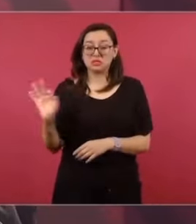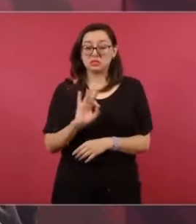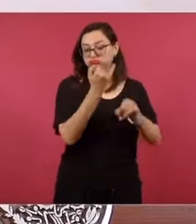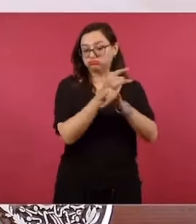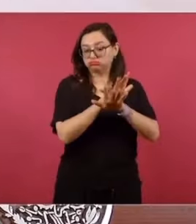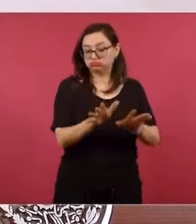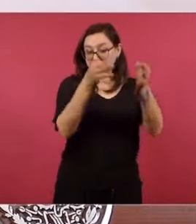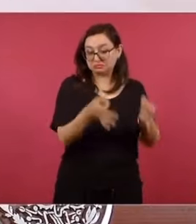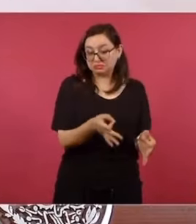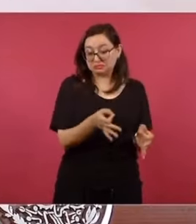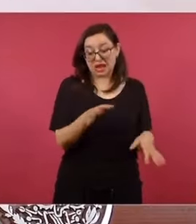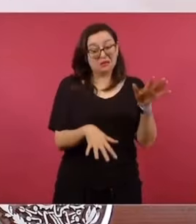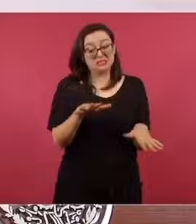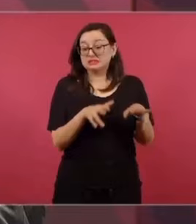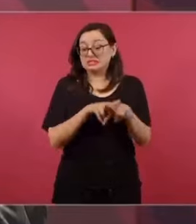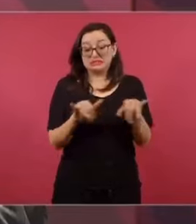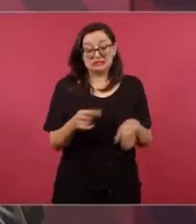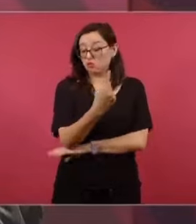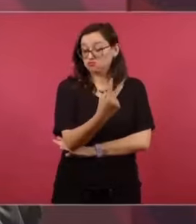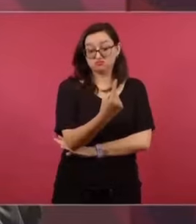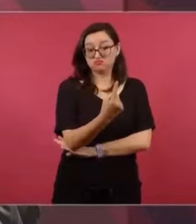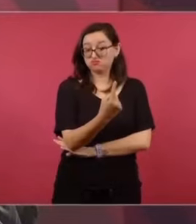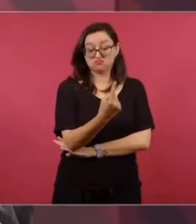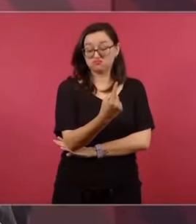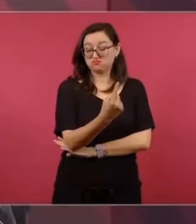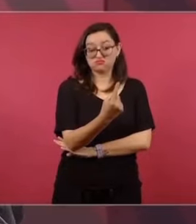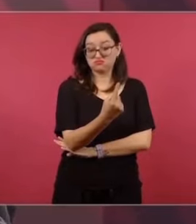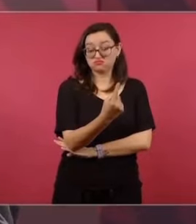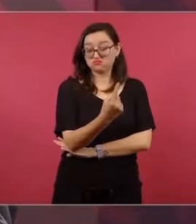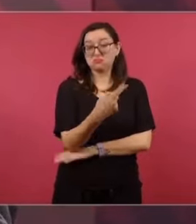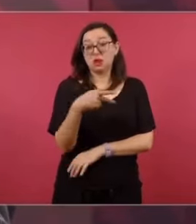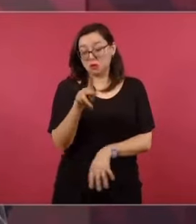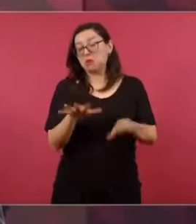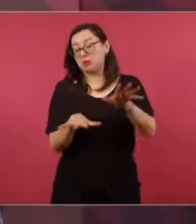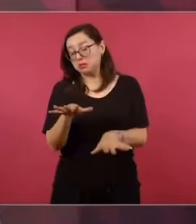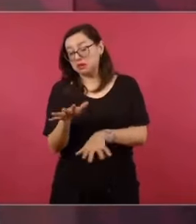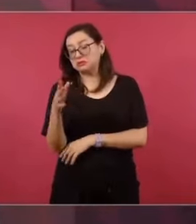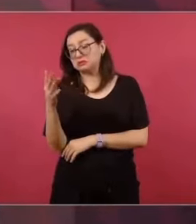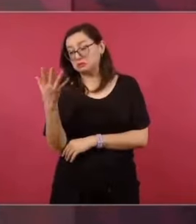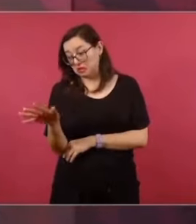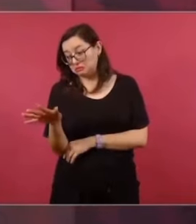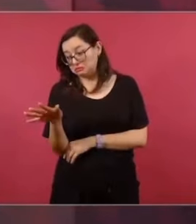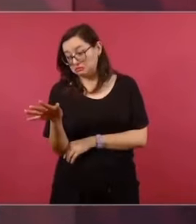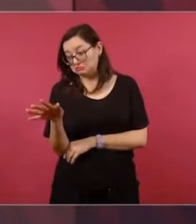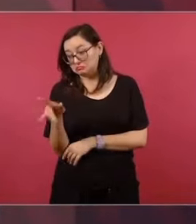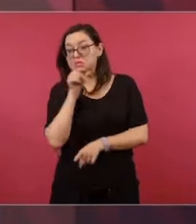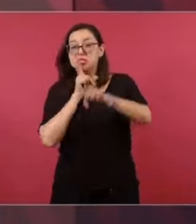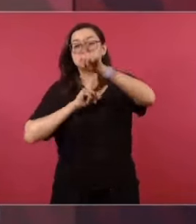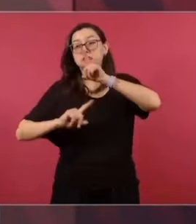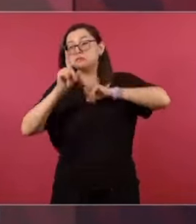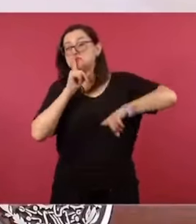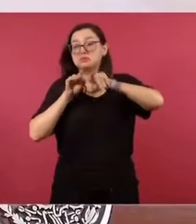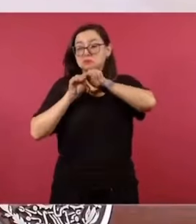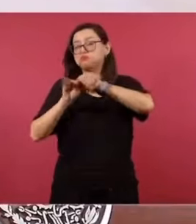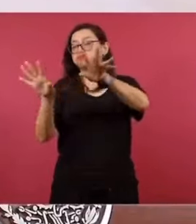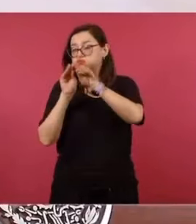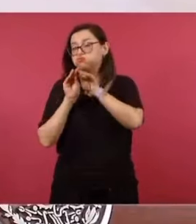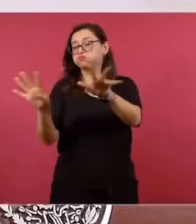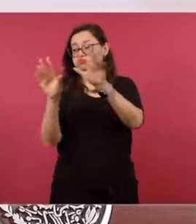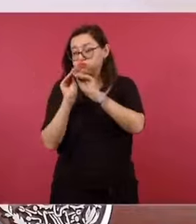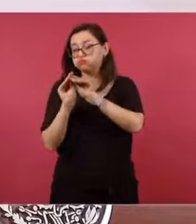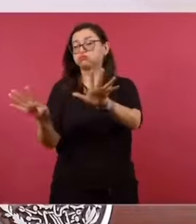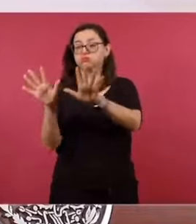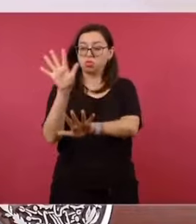con objetividad, es mucho, uno de cada 10, nueve están dedicados a